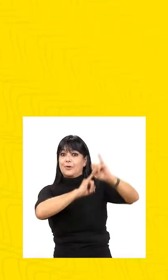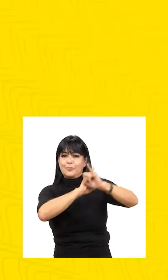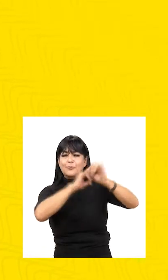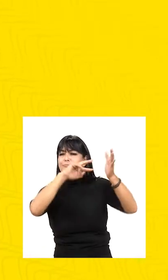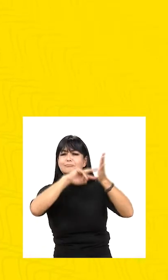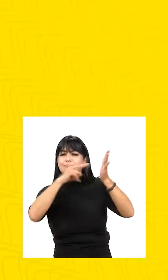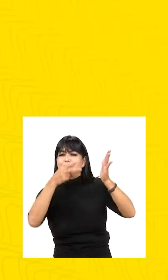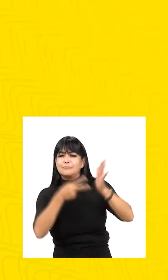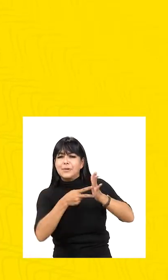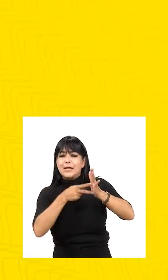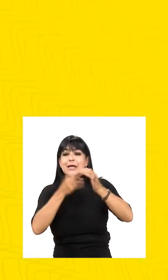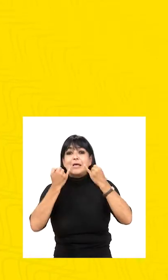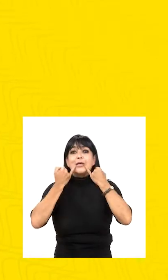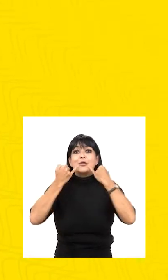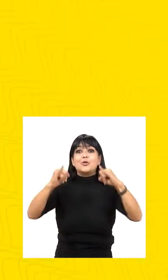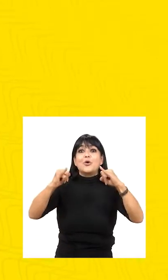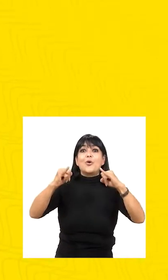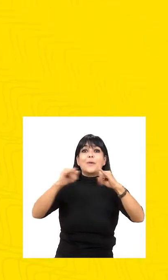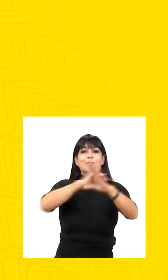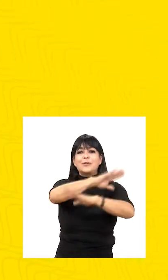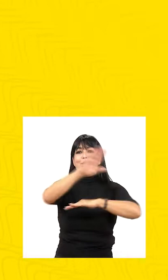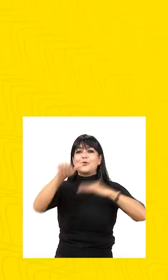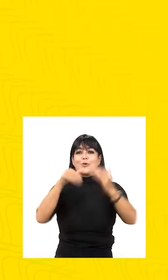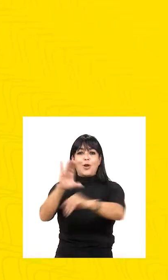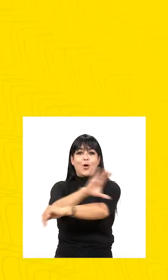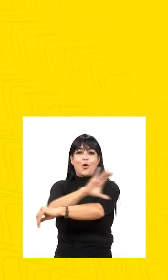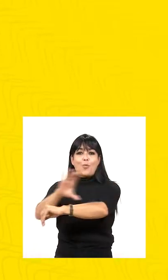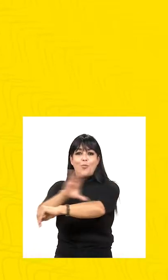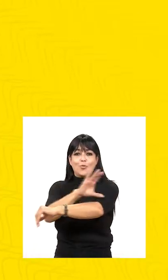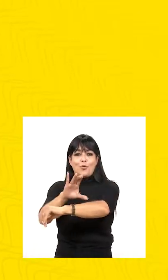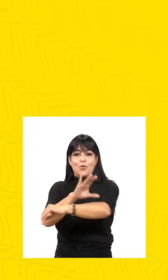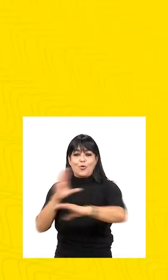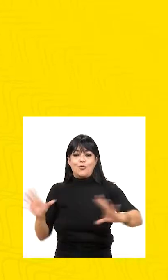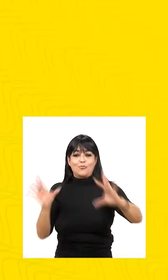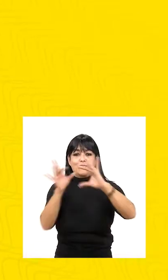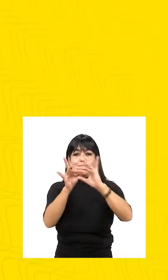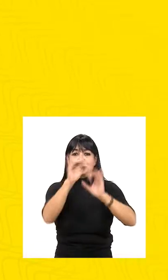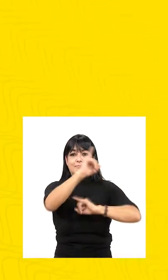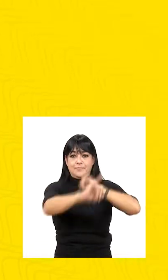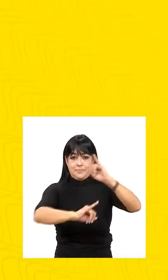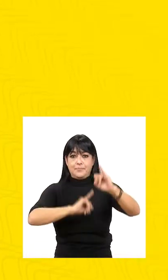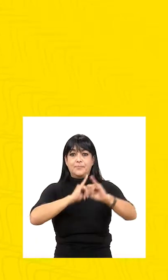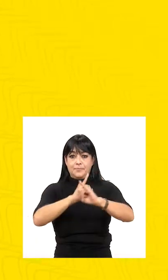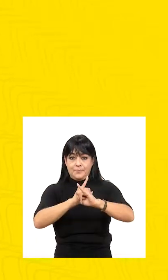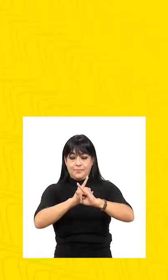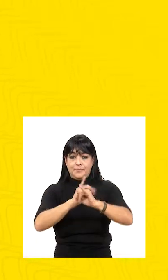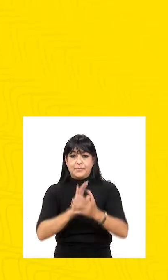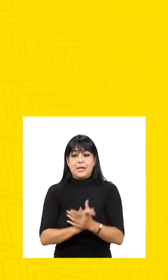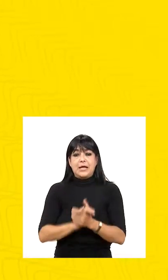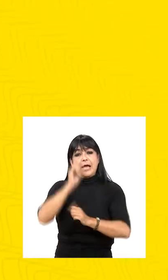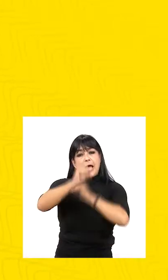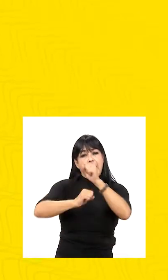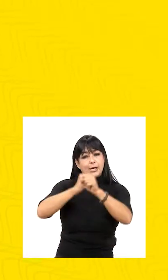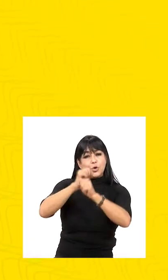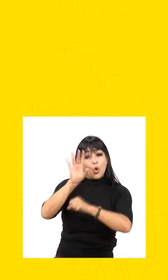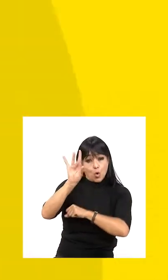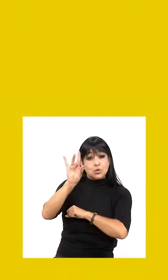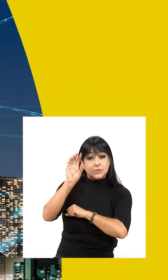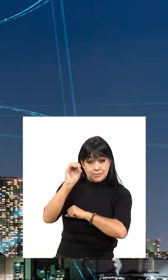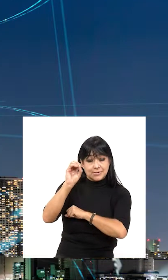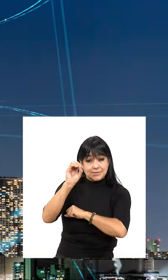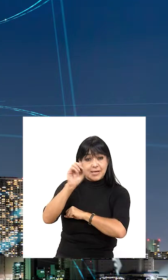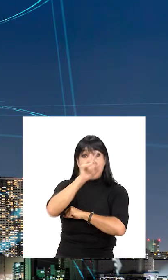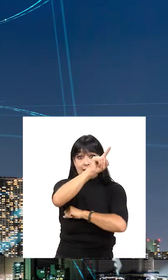Transporte, Protocolo Internet, es decir, el idioma común de todas las computadoras conectadas a internet.